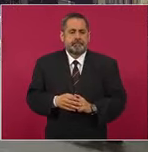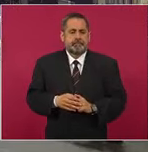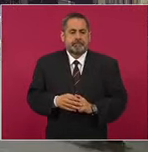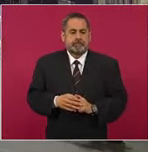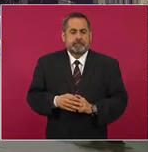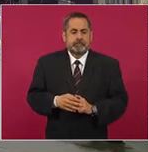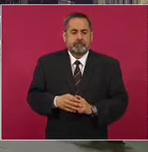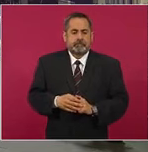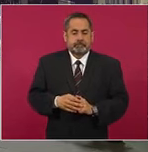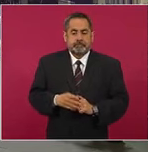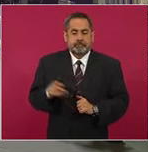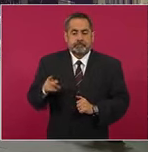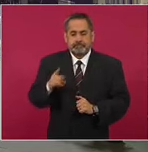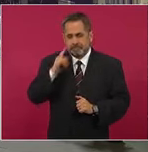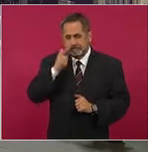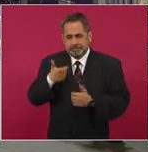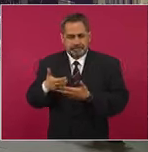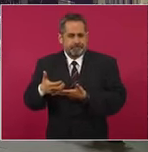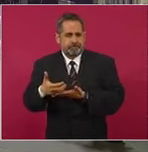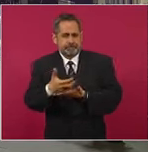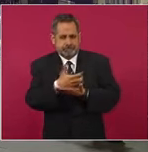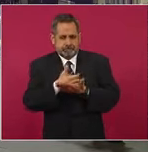de egresos.